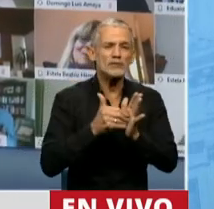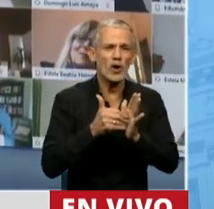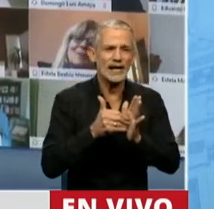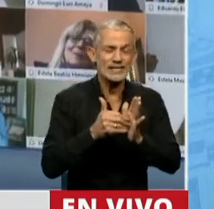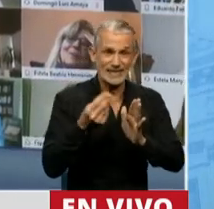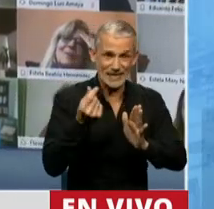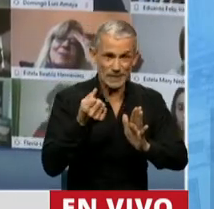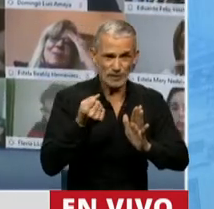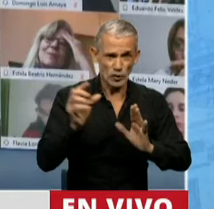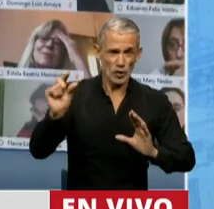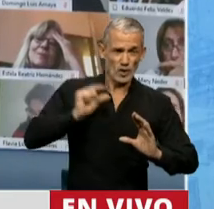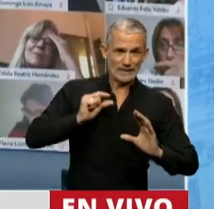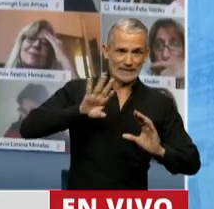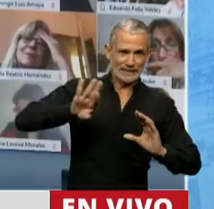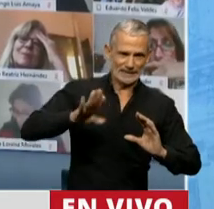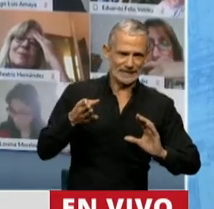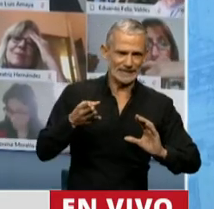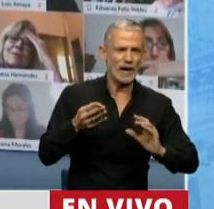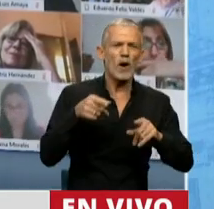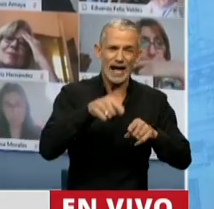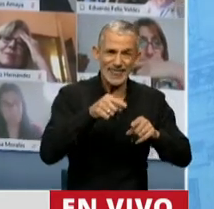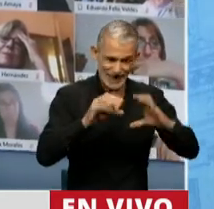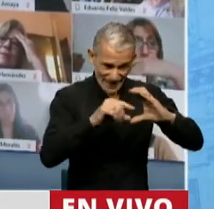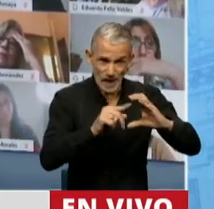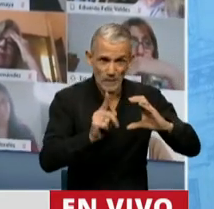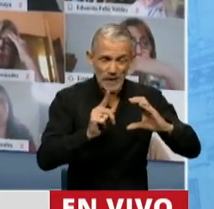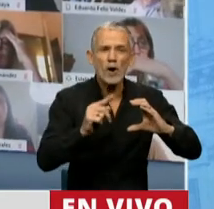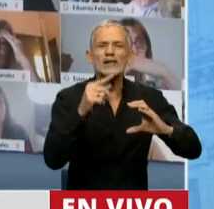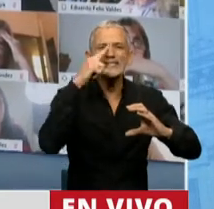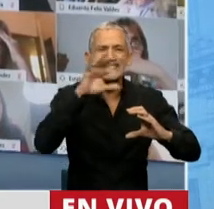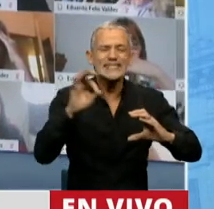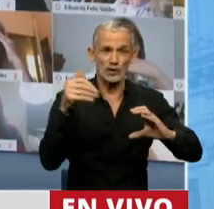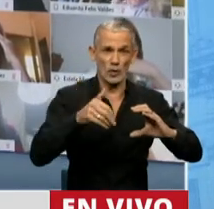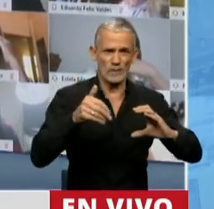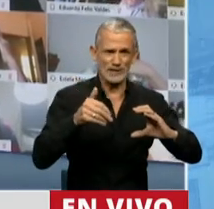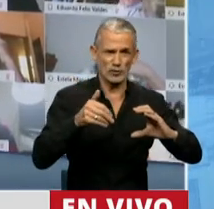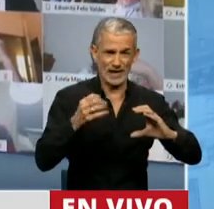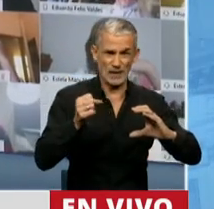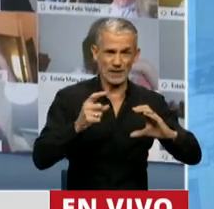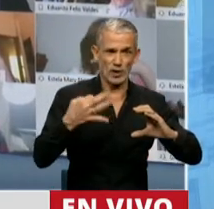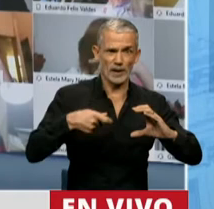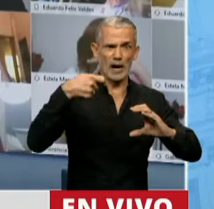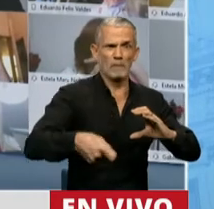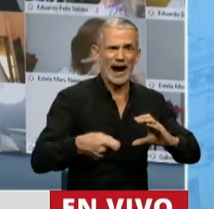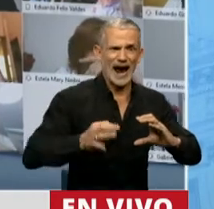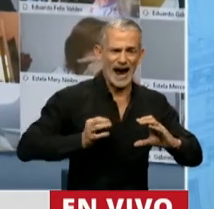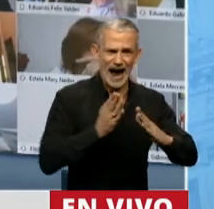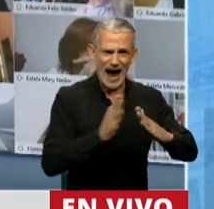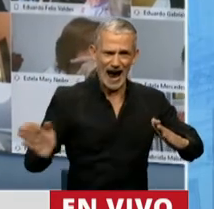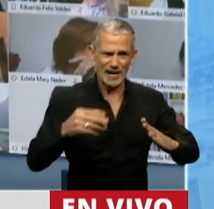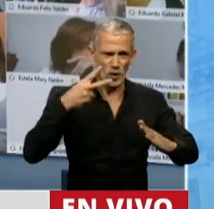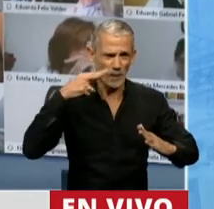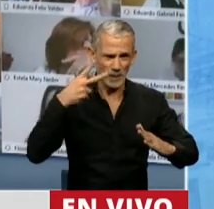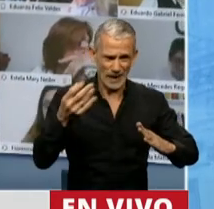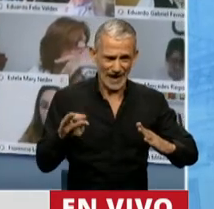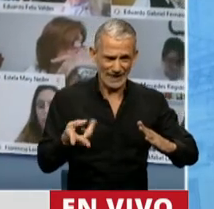de pesos, de los cuales más de 700 millones de pesos vencen en este año 2020. Para tener una idea